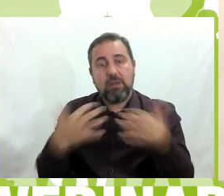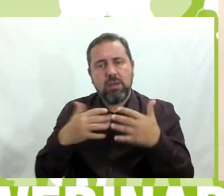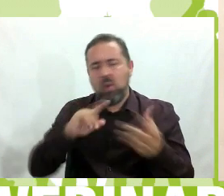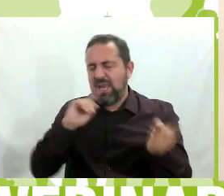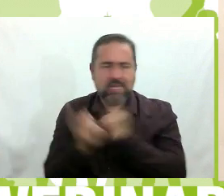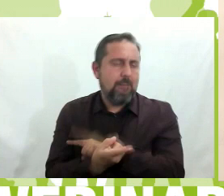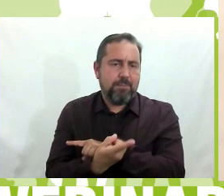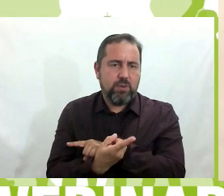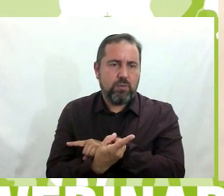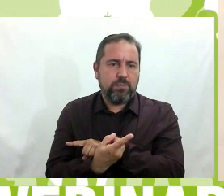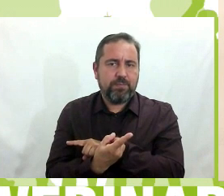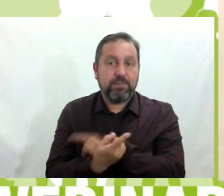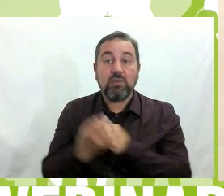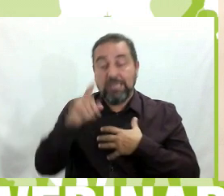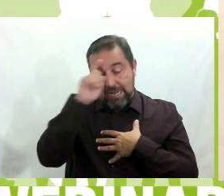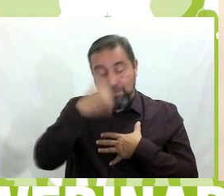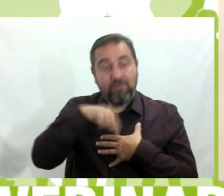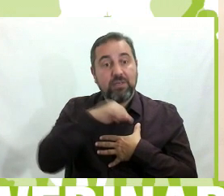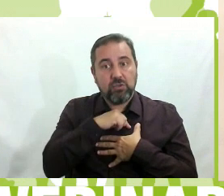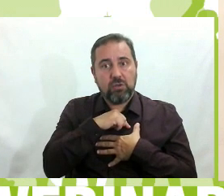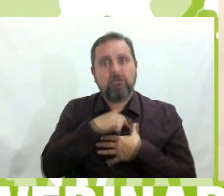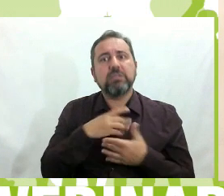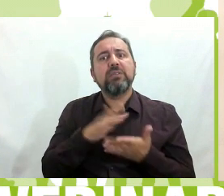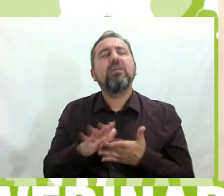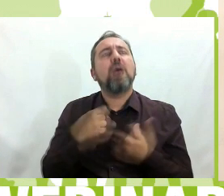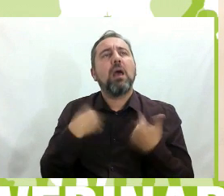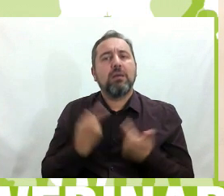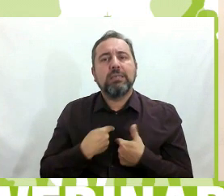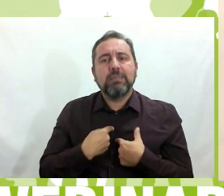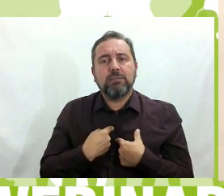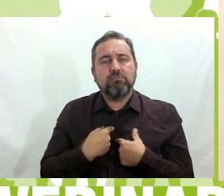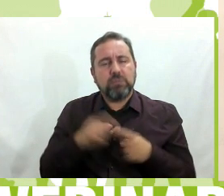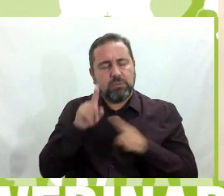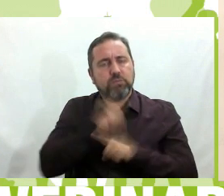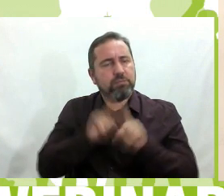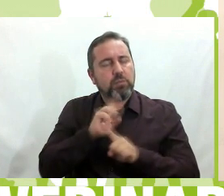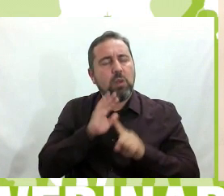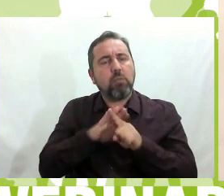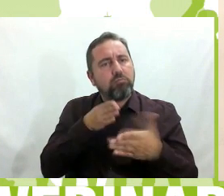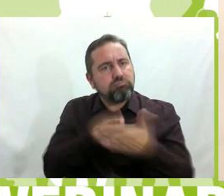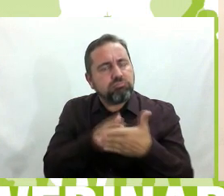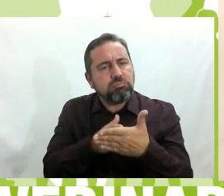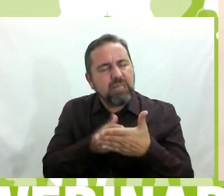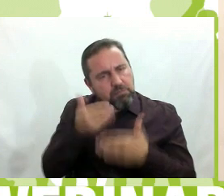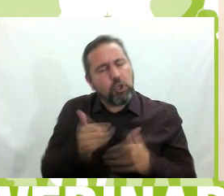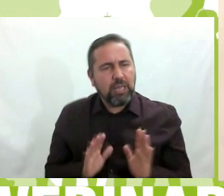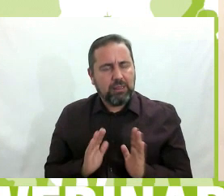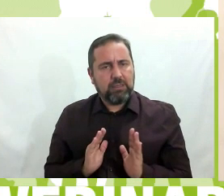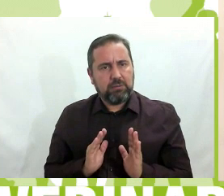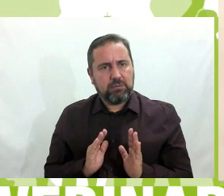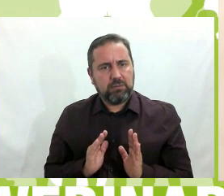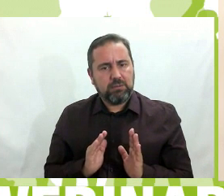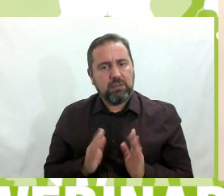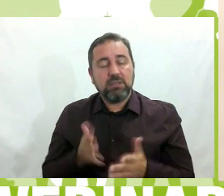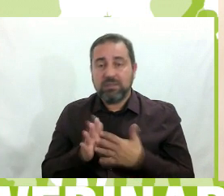Eso al profesorado del centro nos supuso un hándicap importante. Y empezamos a pensar que